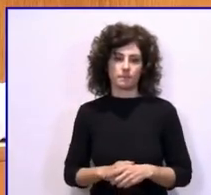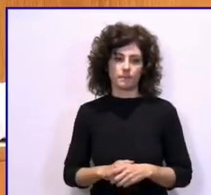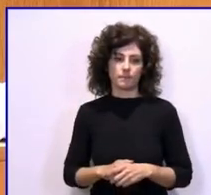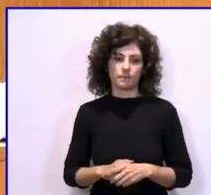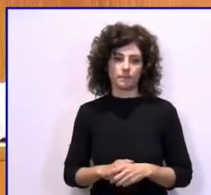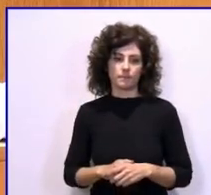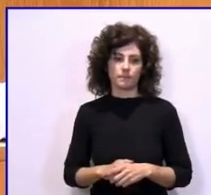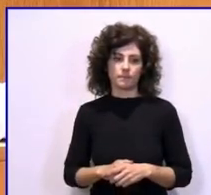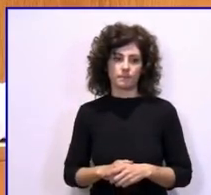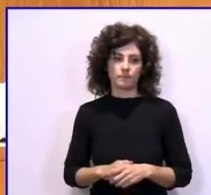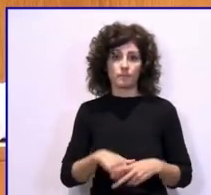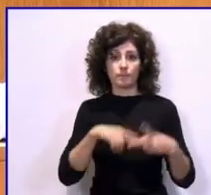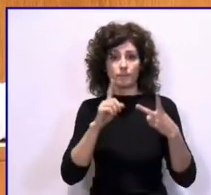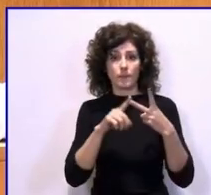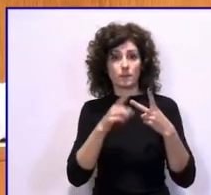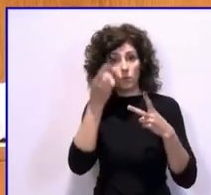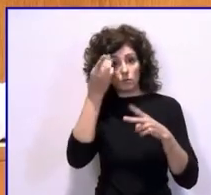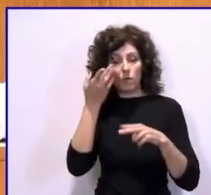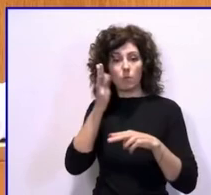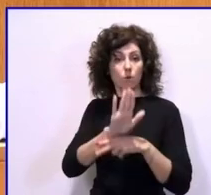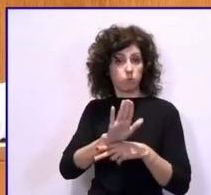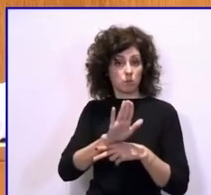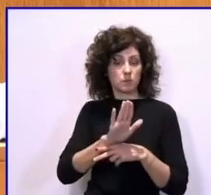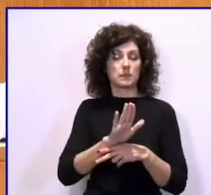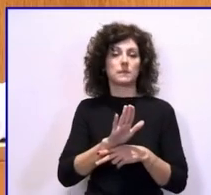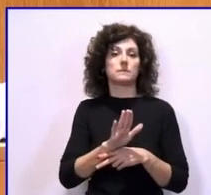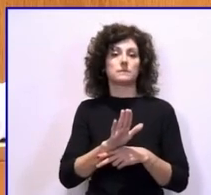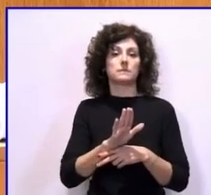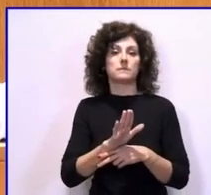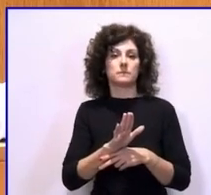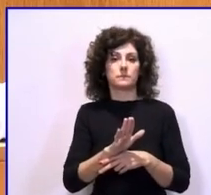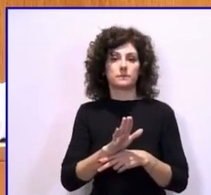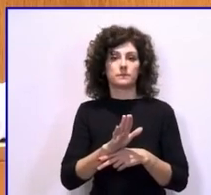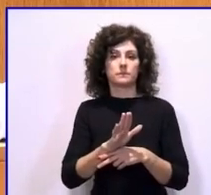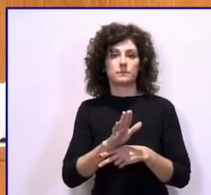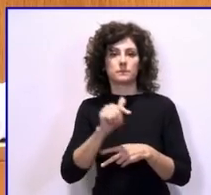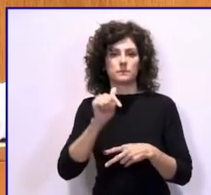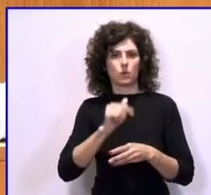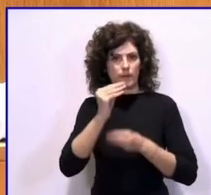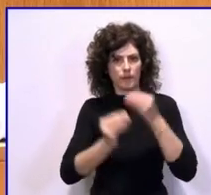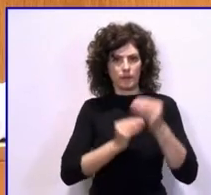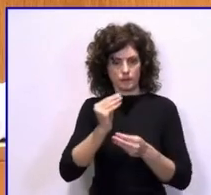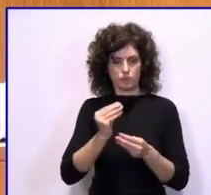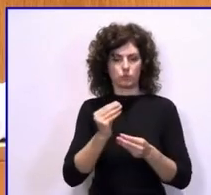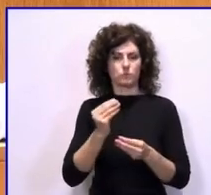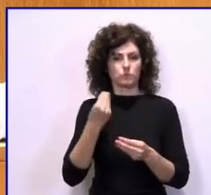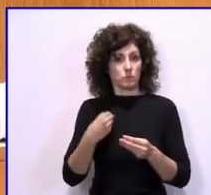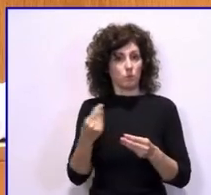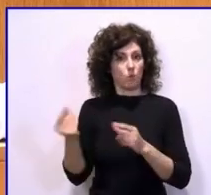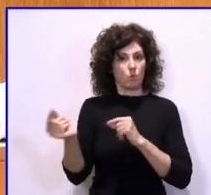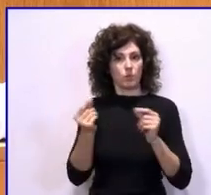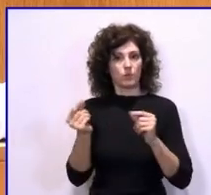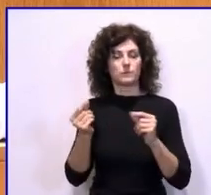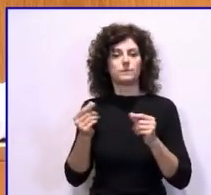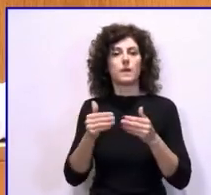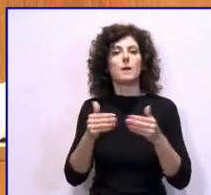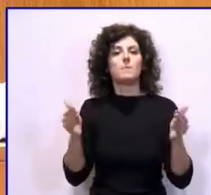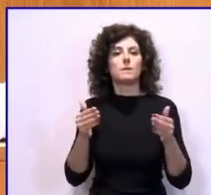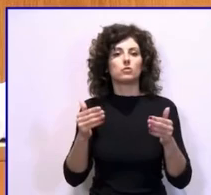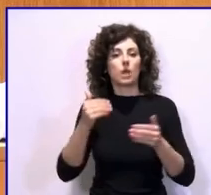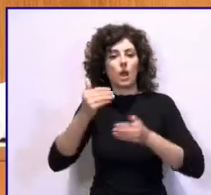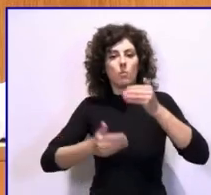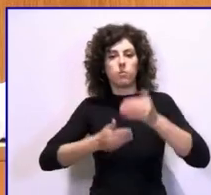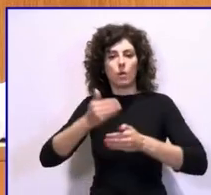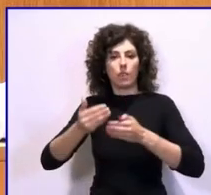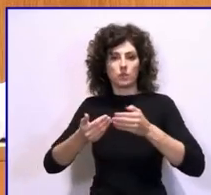La segunda propuesta que llevamos a cabo también con esta moción es la apertura de un proceso de